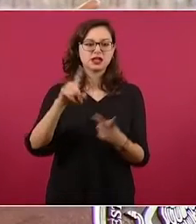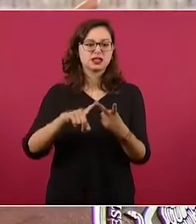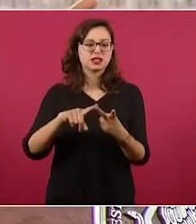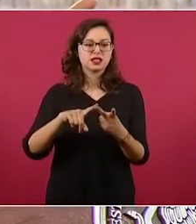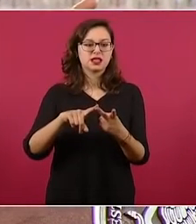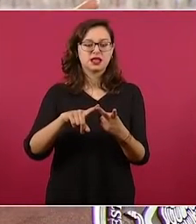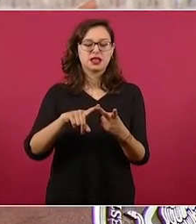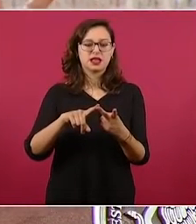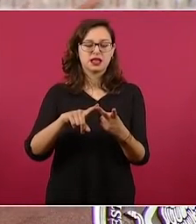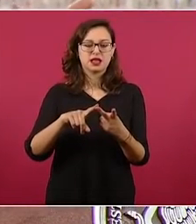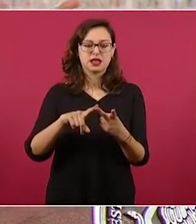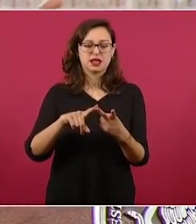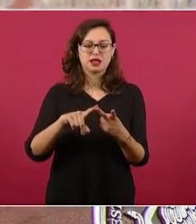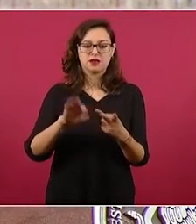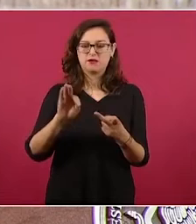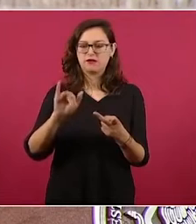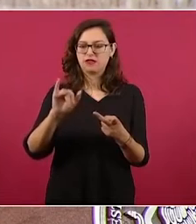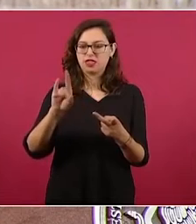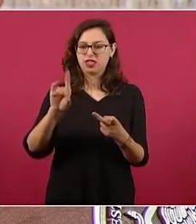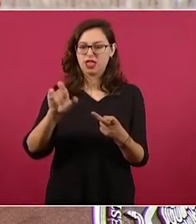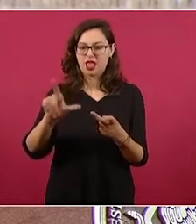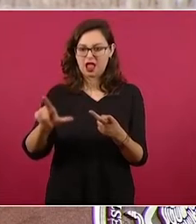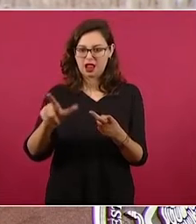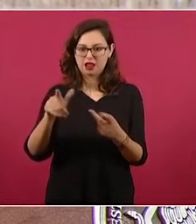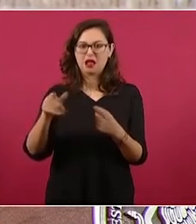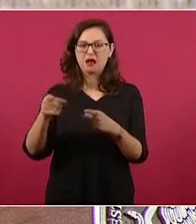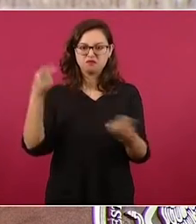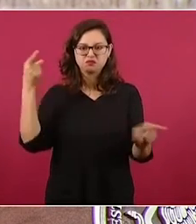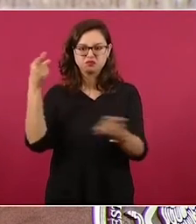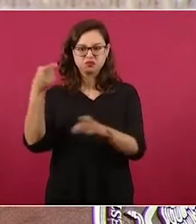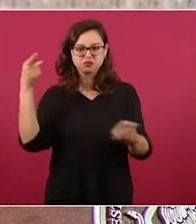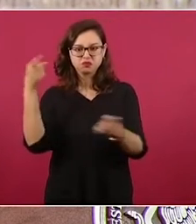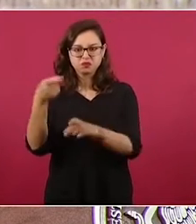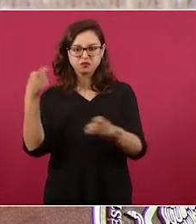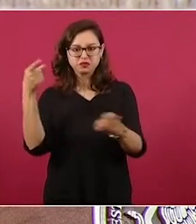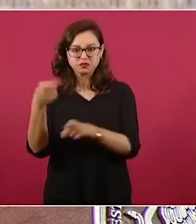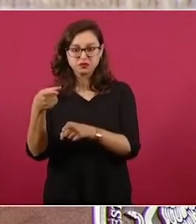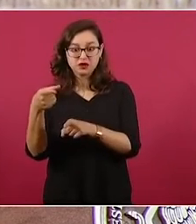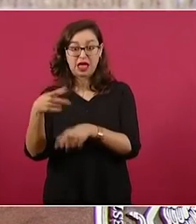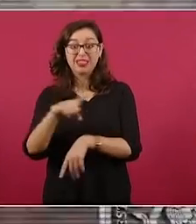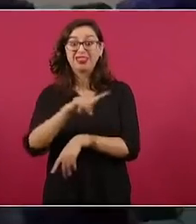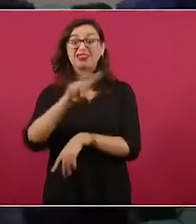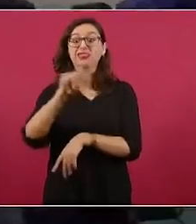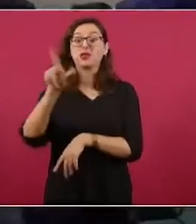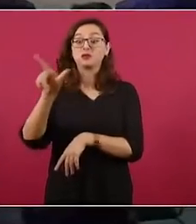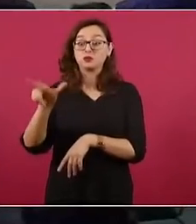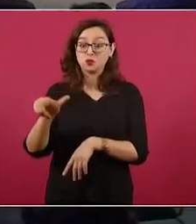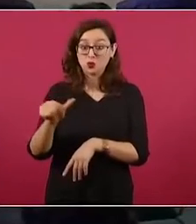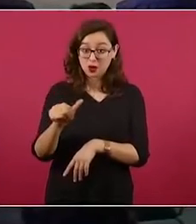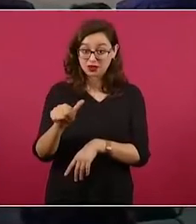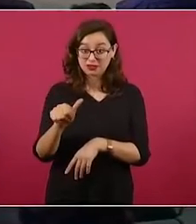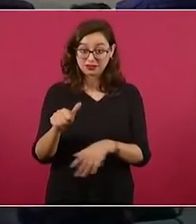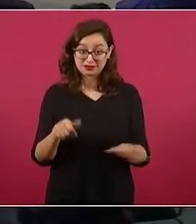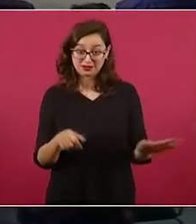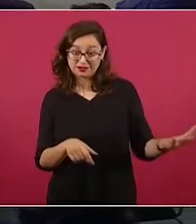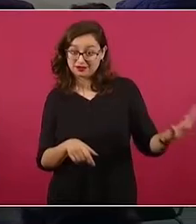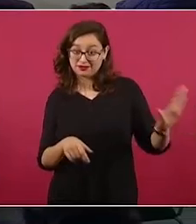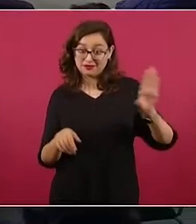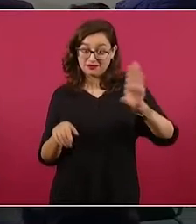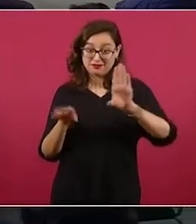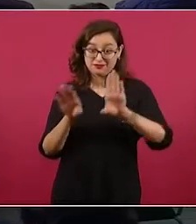y luego ahí mismo, en la entrevista que le hacen